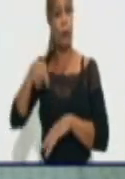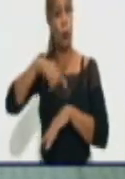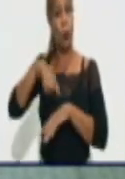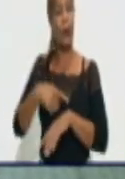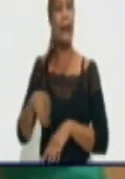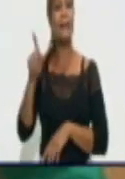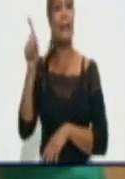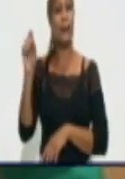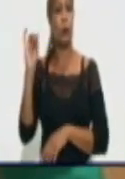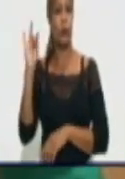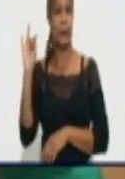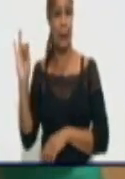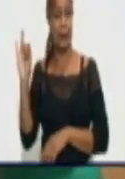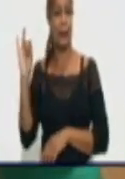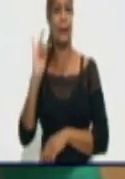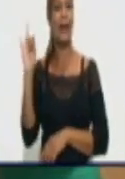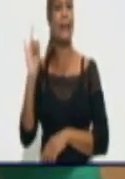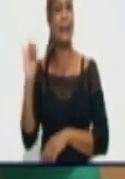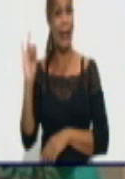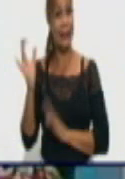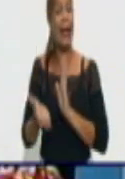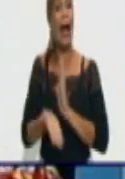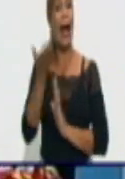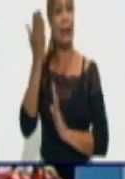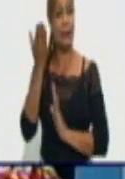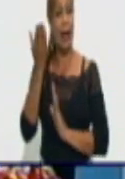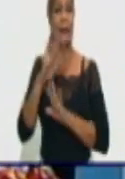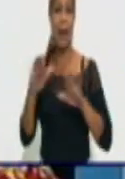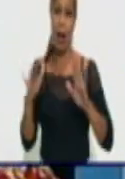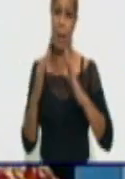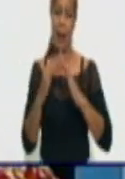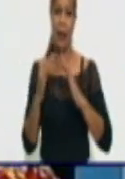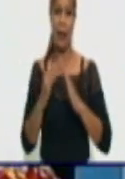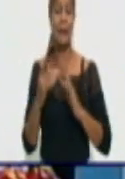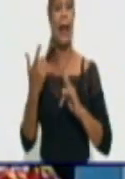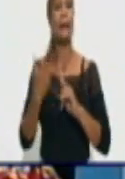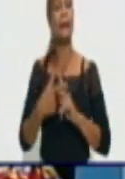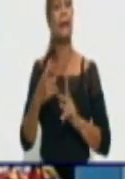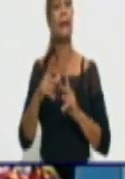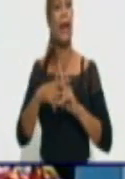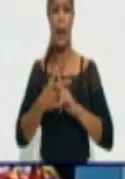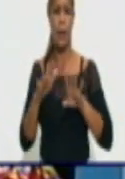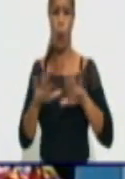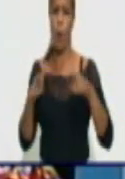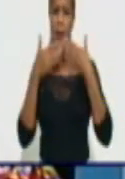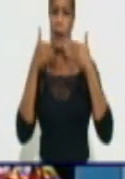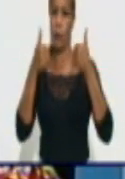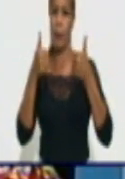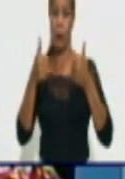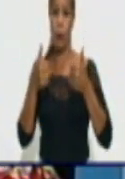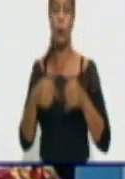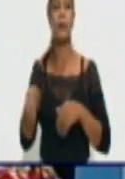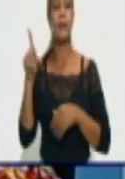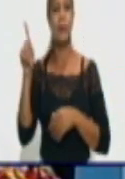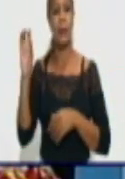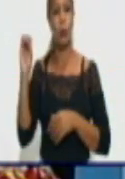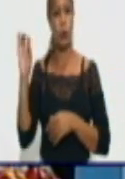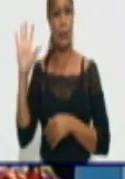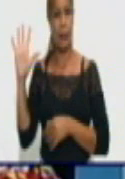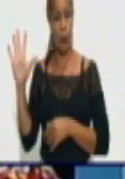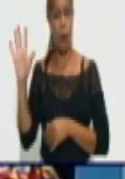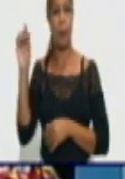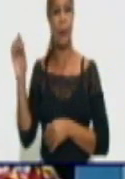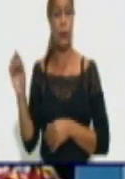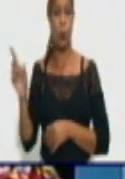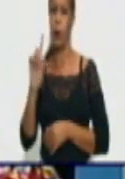177 altas que se dieron en la provincia y tenemos ya recuperados 4.705 pacientes. No tenemos